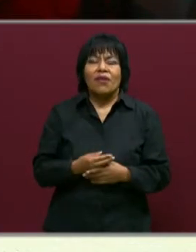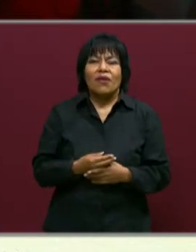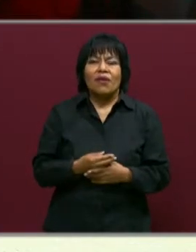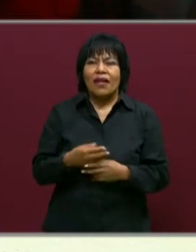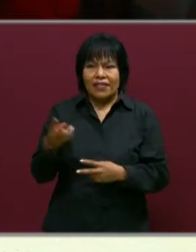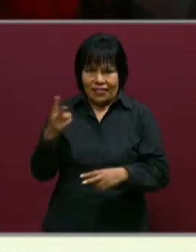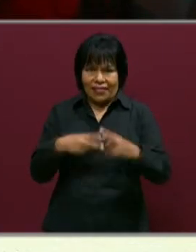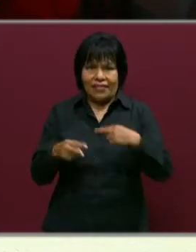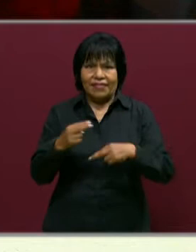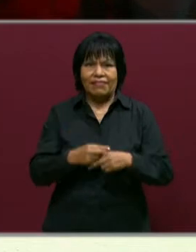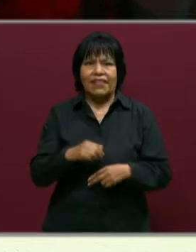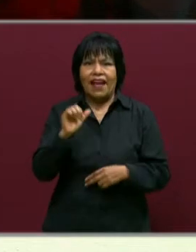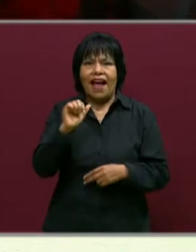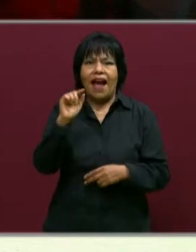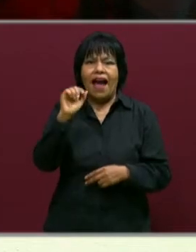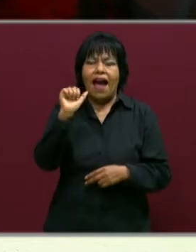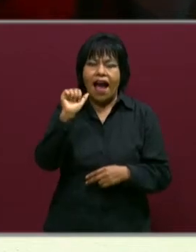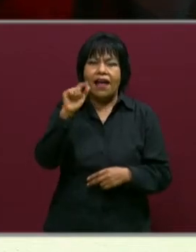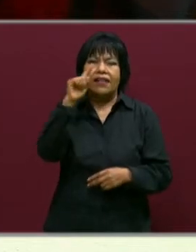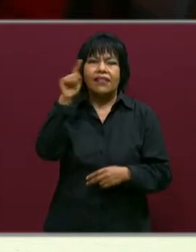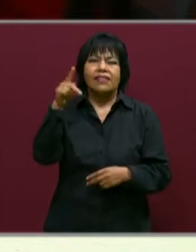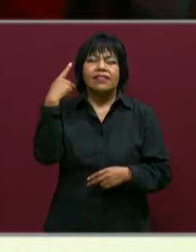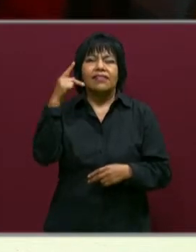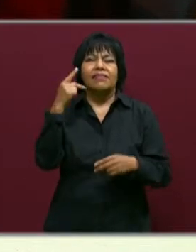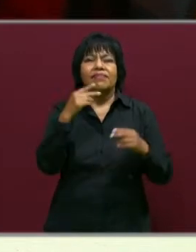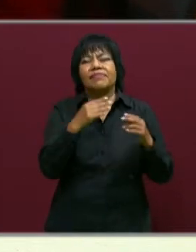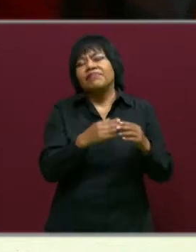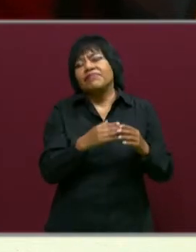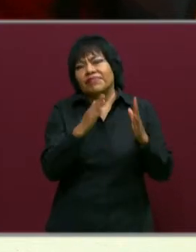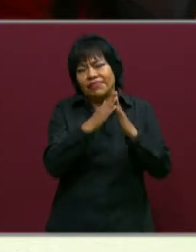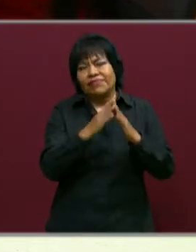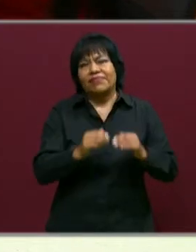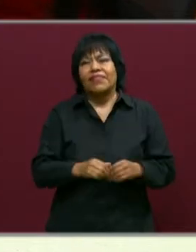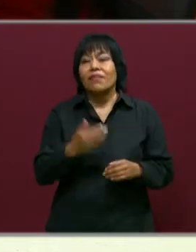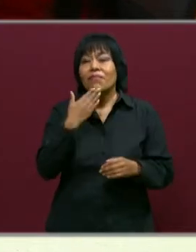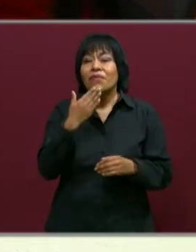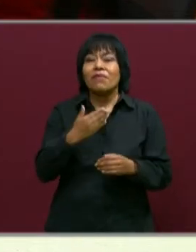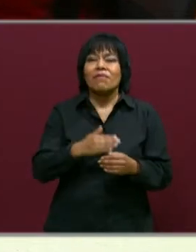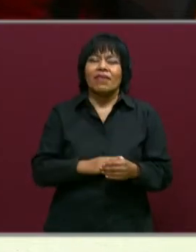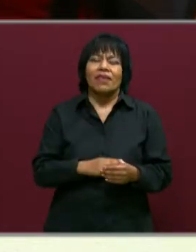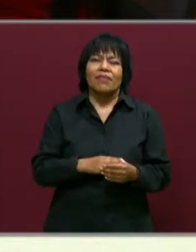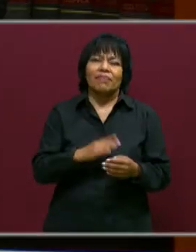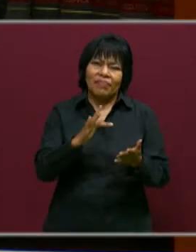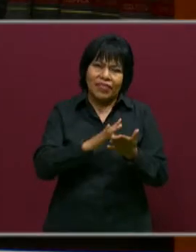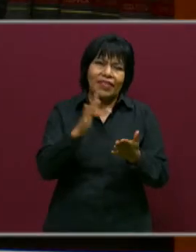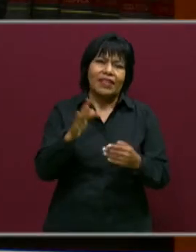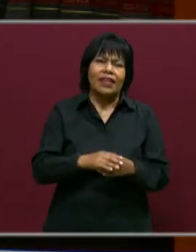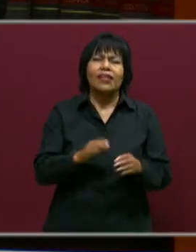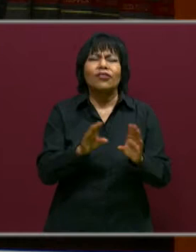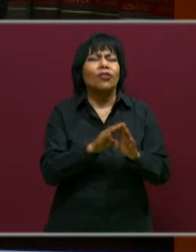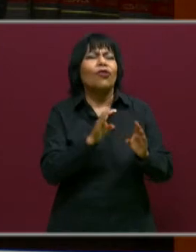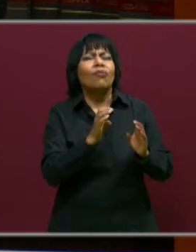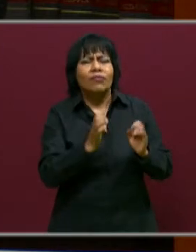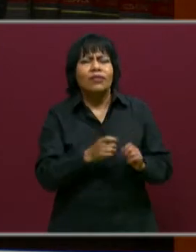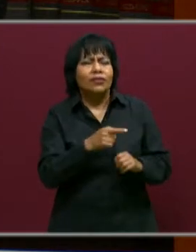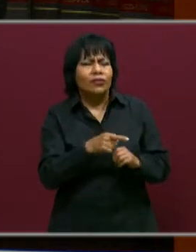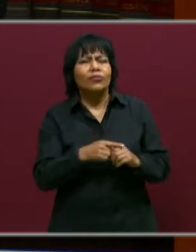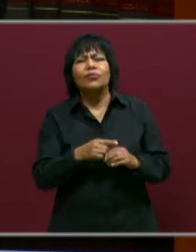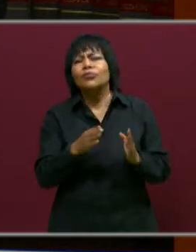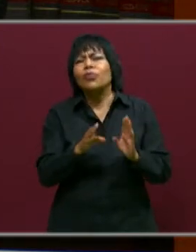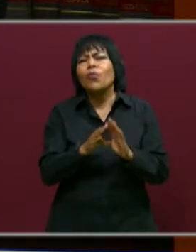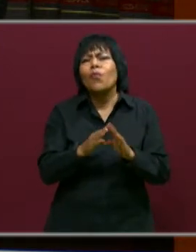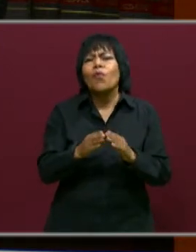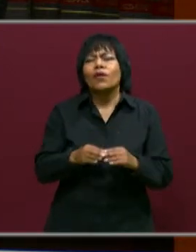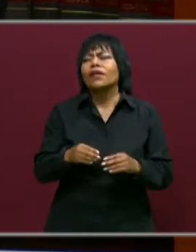espacio de la Alaceta Puebla en Casa. Hola, Nuria, pues muy bien, gracias a Dios. ¿Cómo estás tú? Y nos da mucho gusto estar